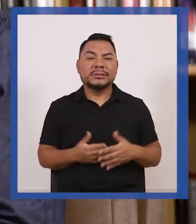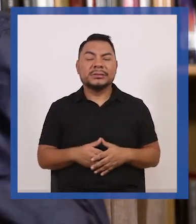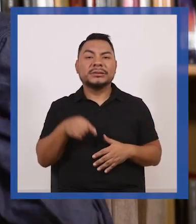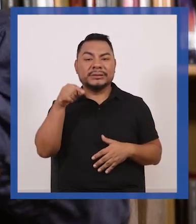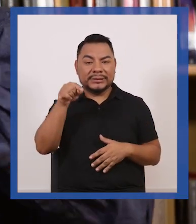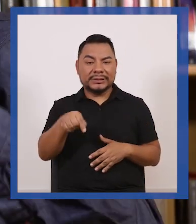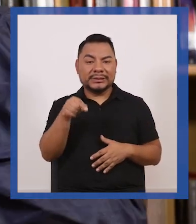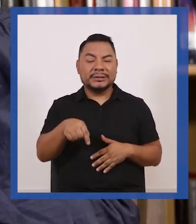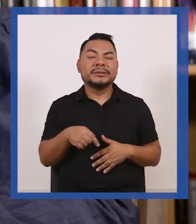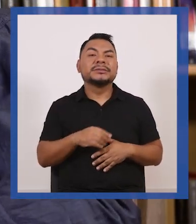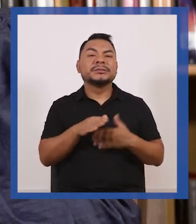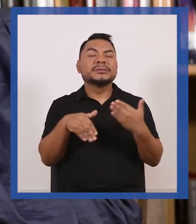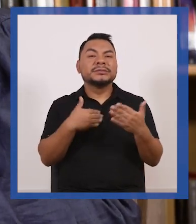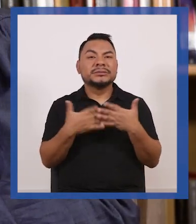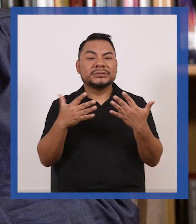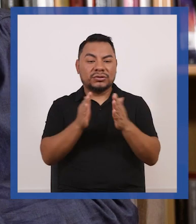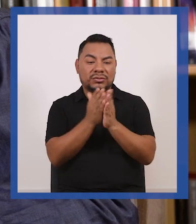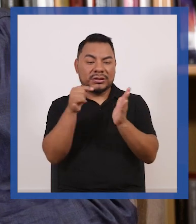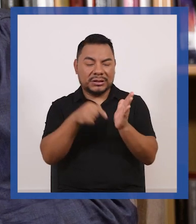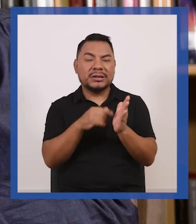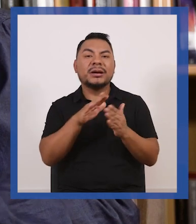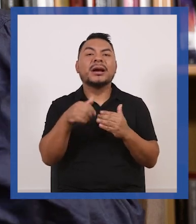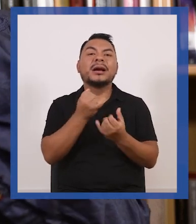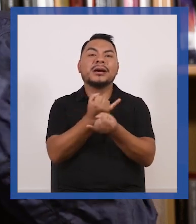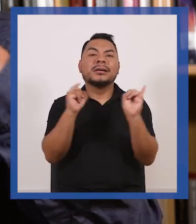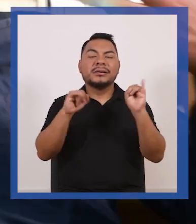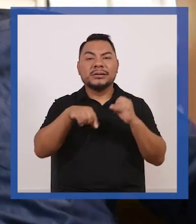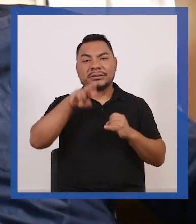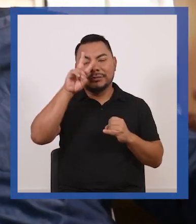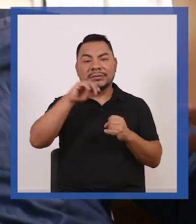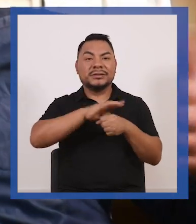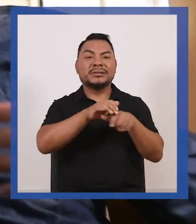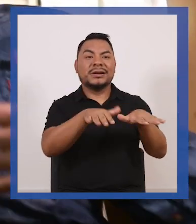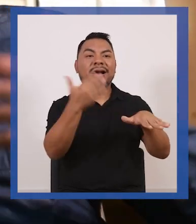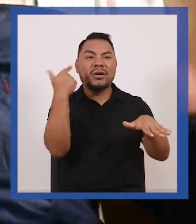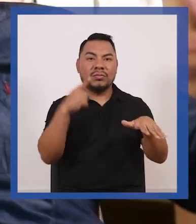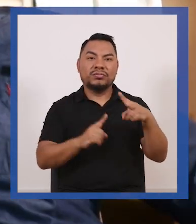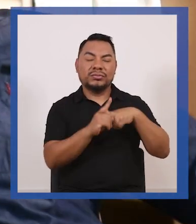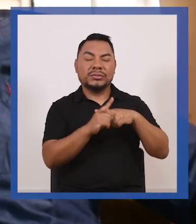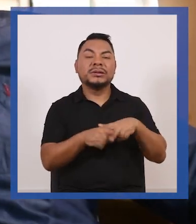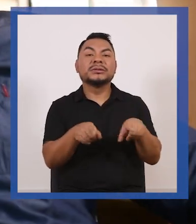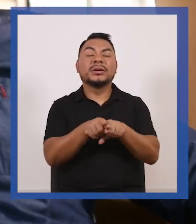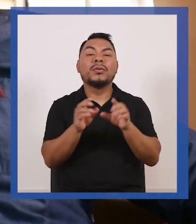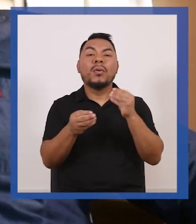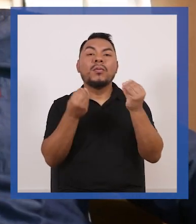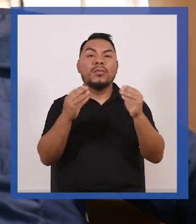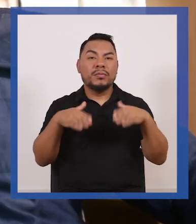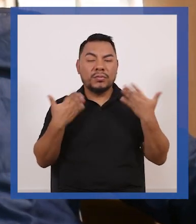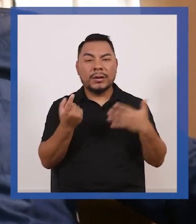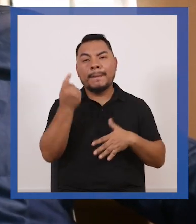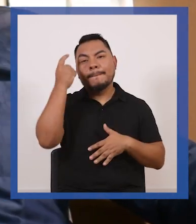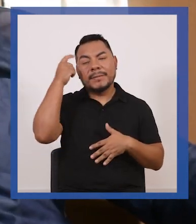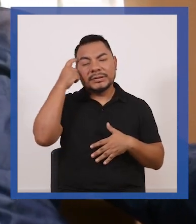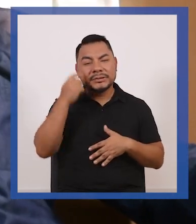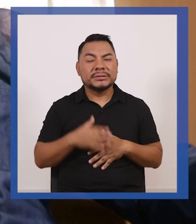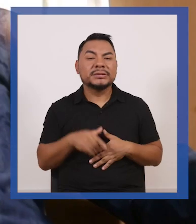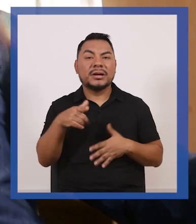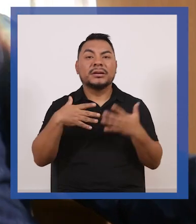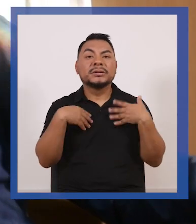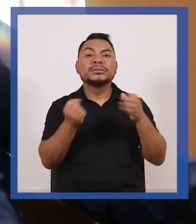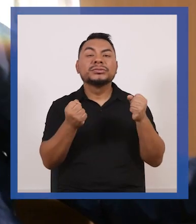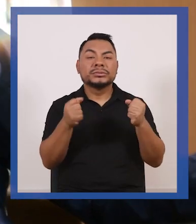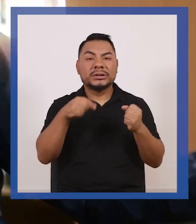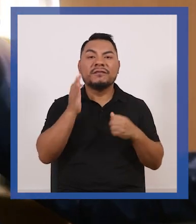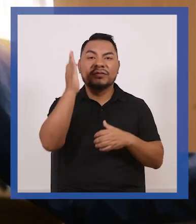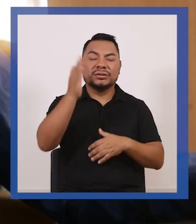a este cruce que ha sido el bicentenario en pandemia y sobre todo cómo podemos pensar la